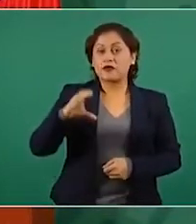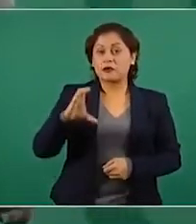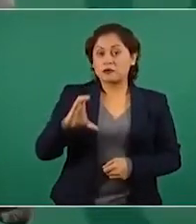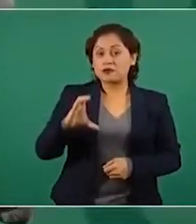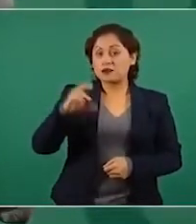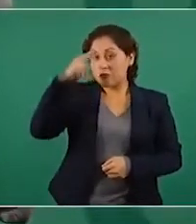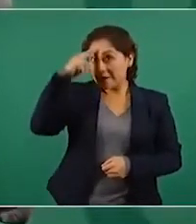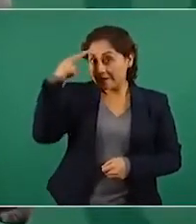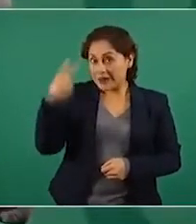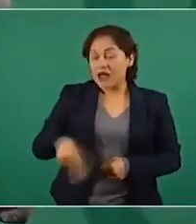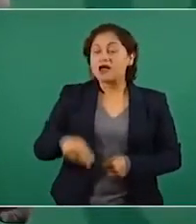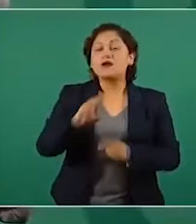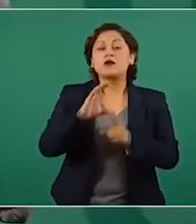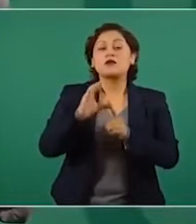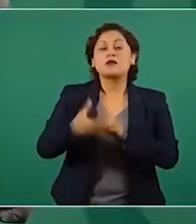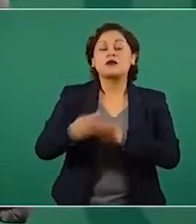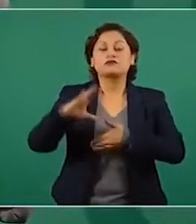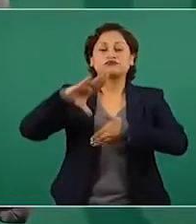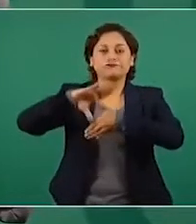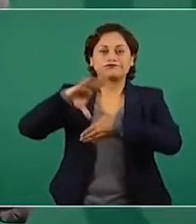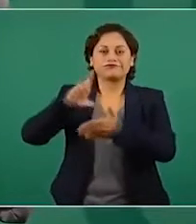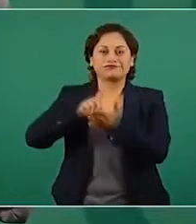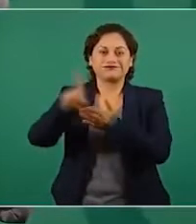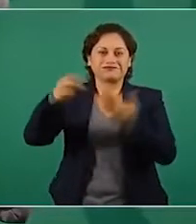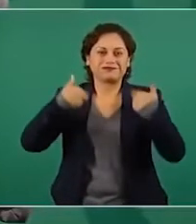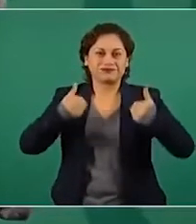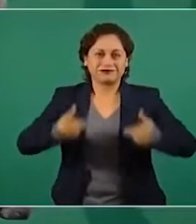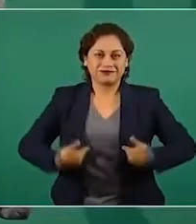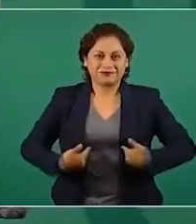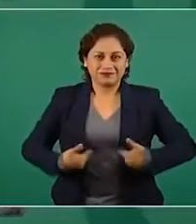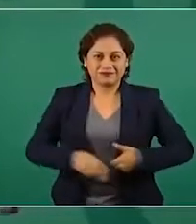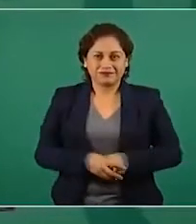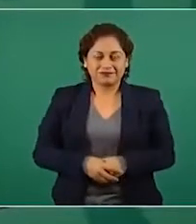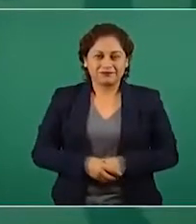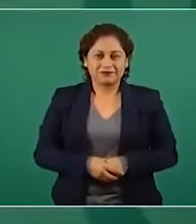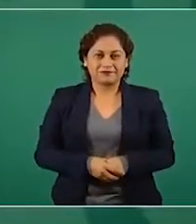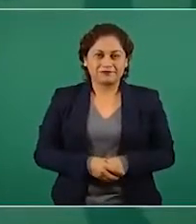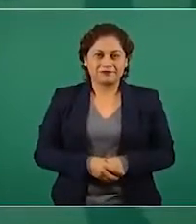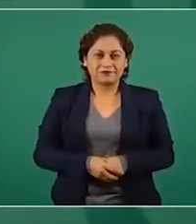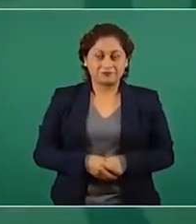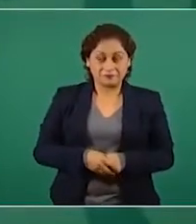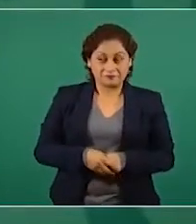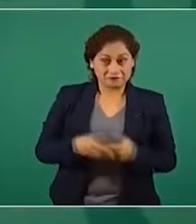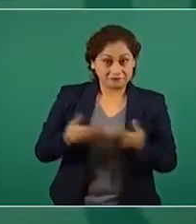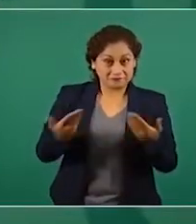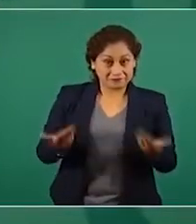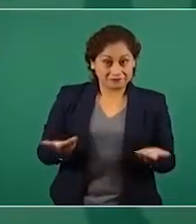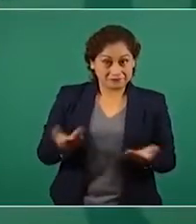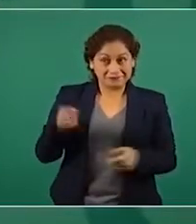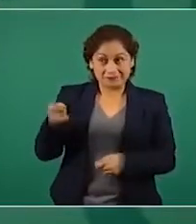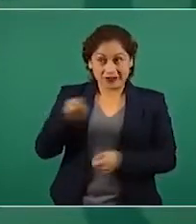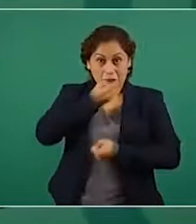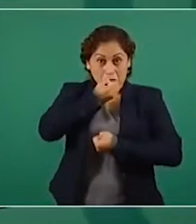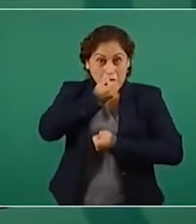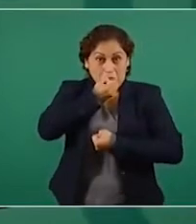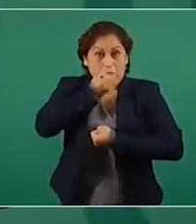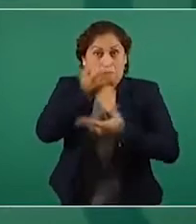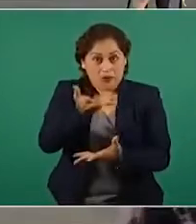pero no sabe lo que dice,